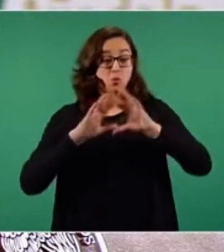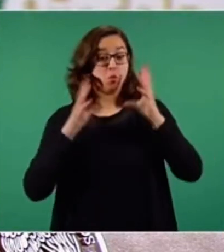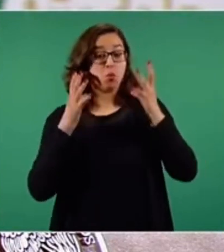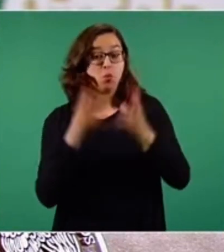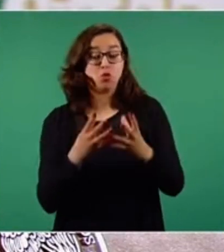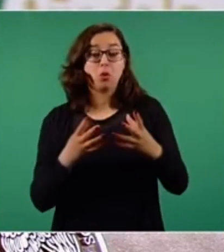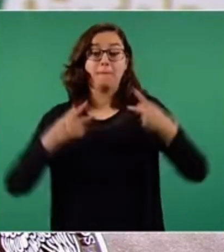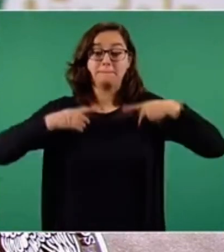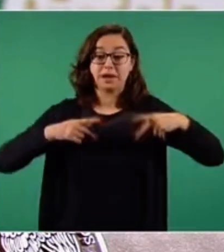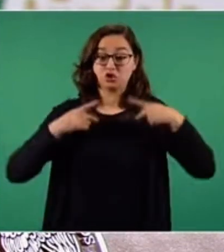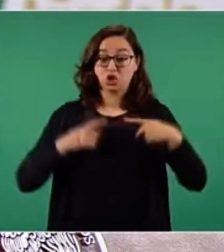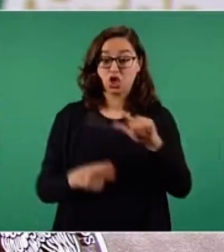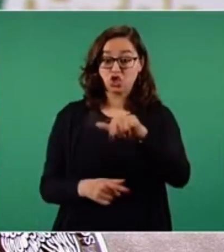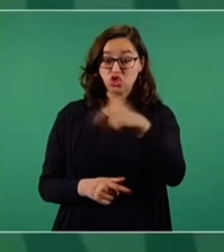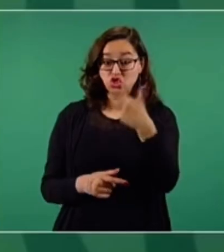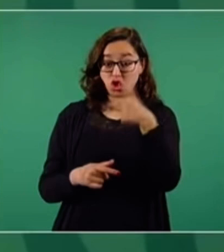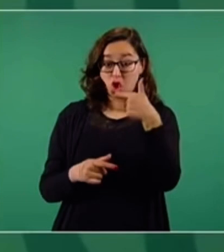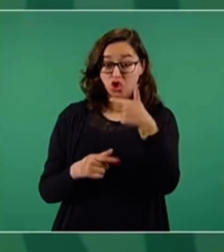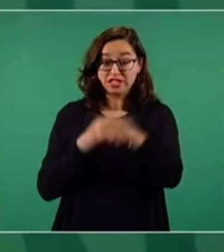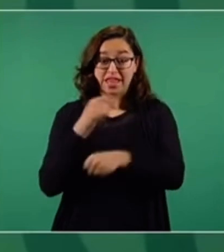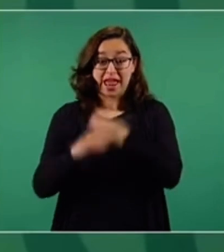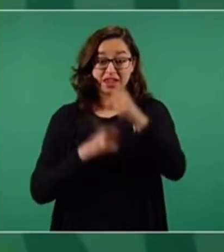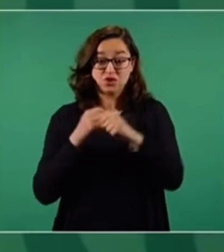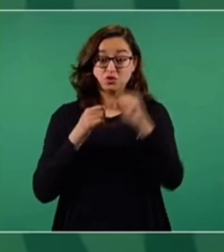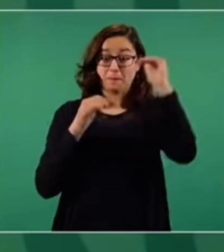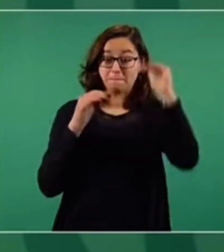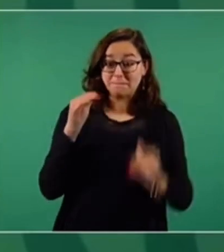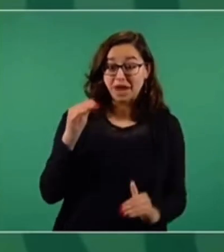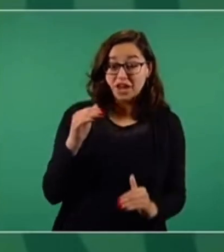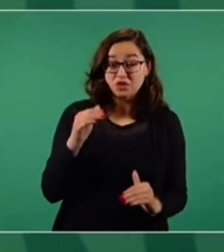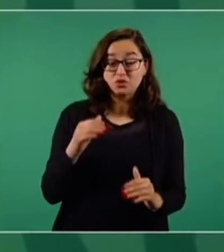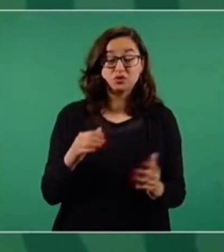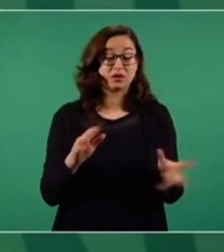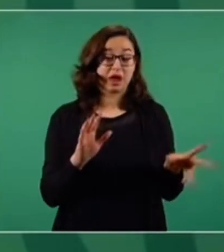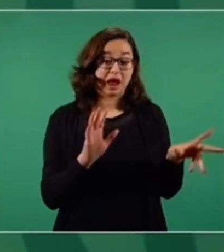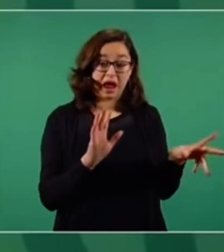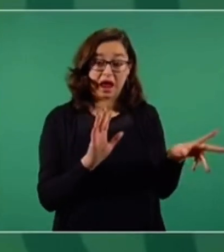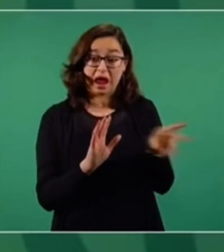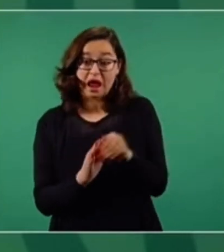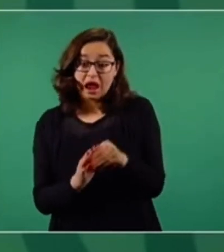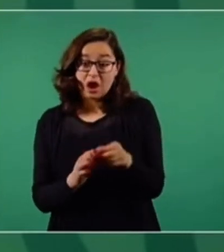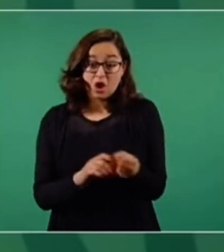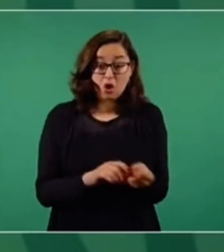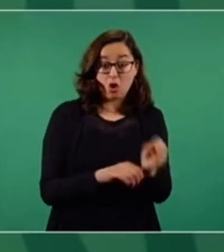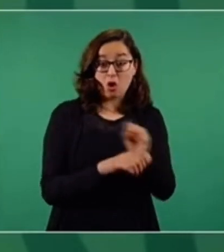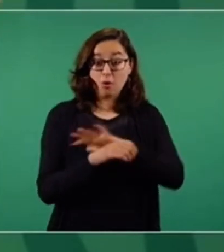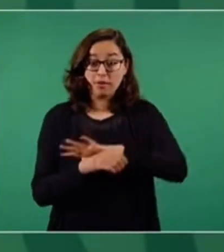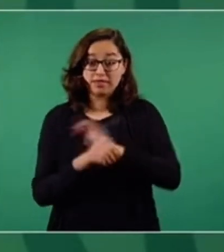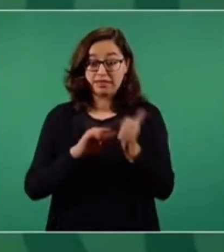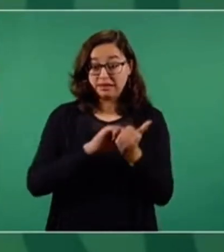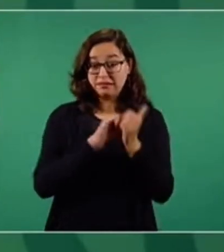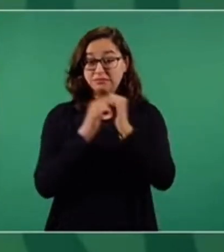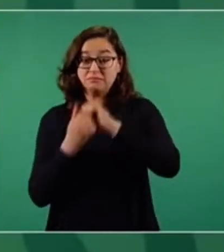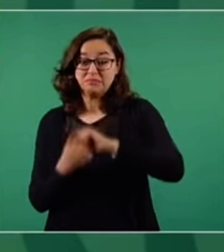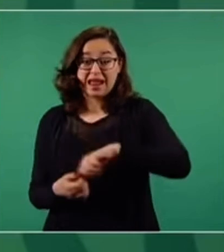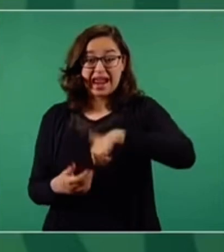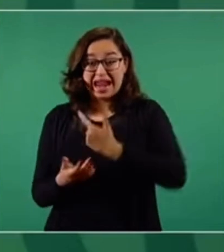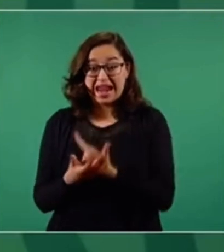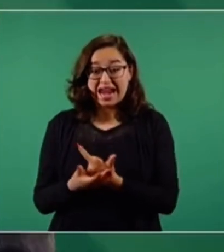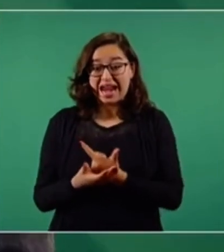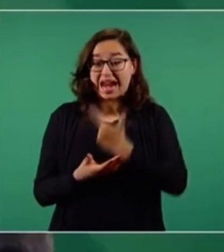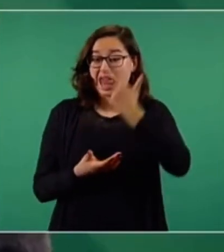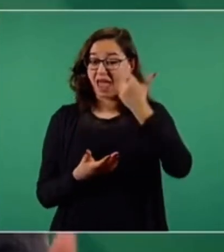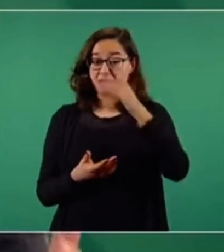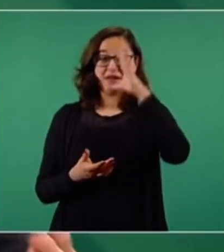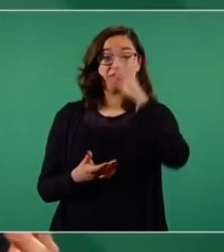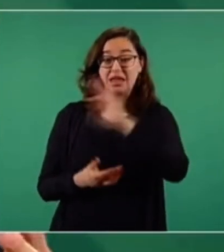tienen un riesgo muy, muy, muy bajo de tener COVID grave y todas sus complicaciones, inclusive la más grave que